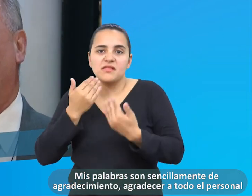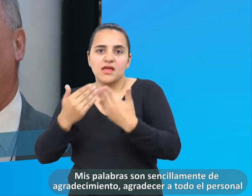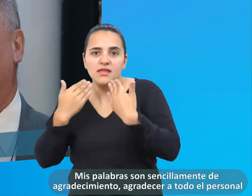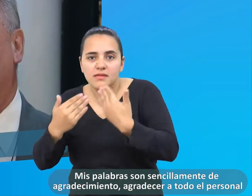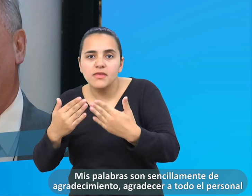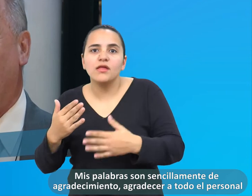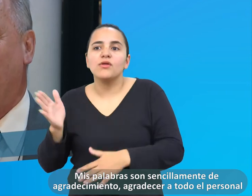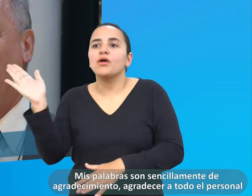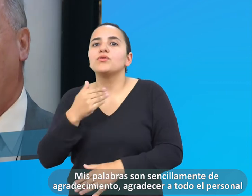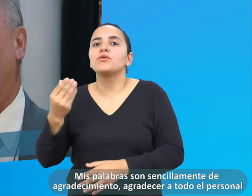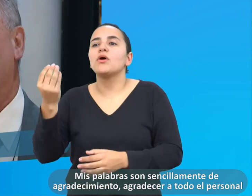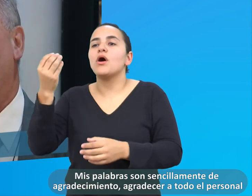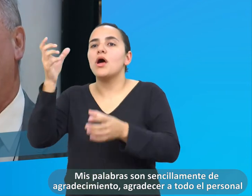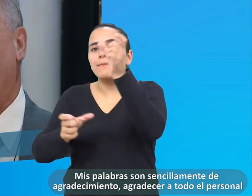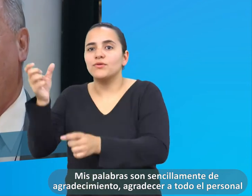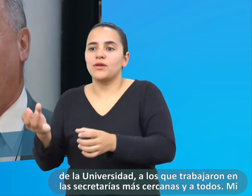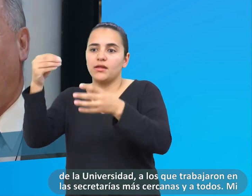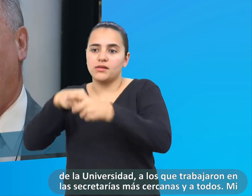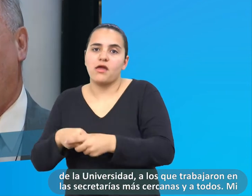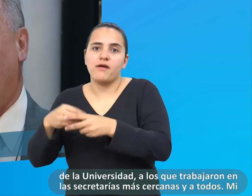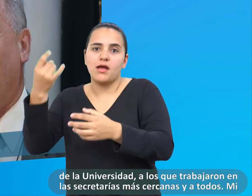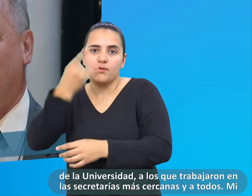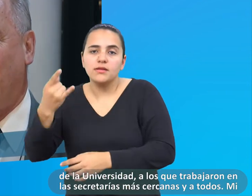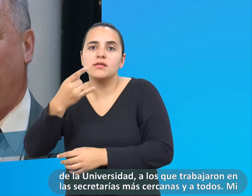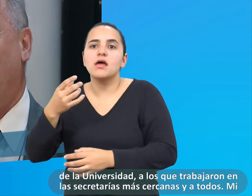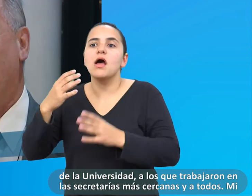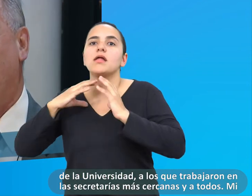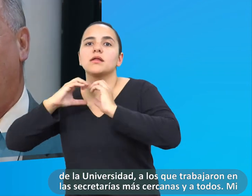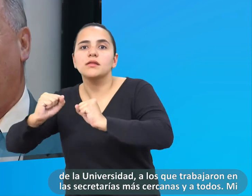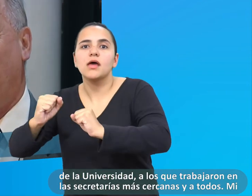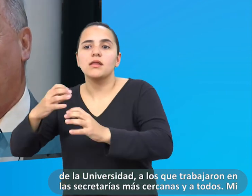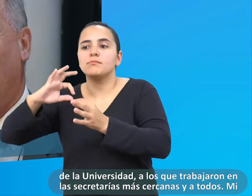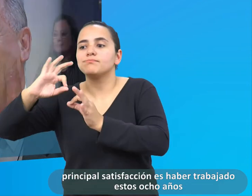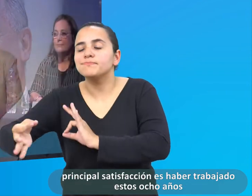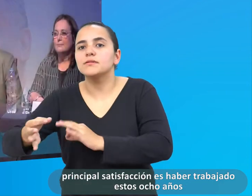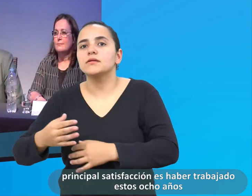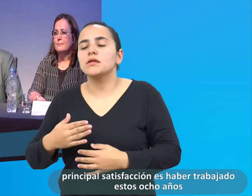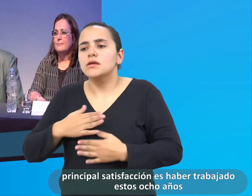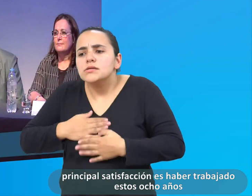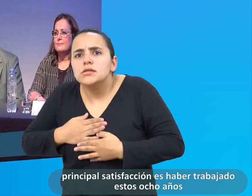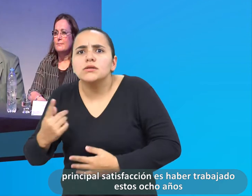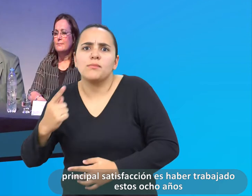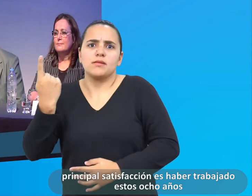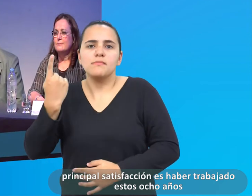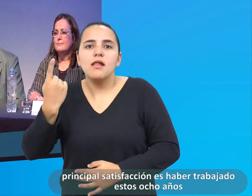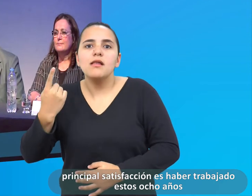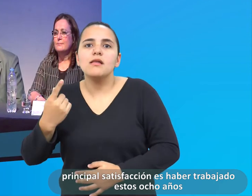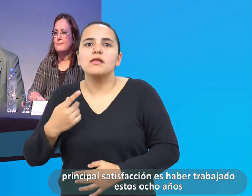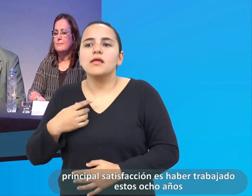agradecimiento. Agradecer a todo el personal de la universidad, a los que trabajaron en las secretarías más cercanas y a todos. Y mi principal